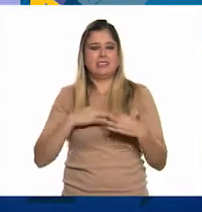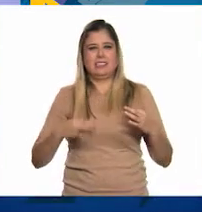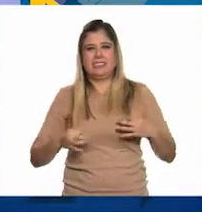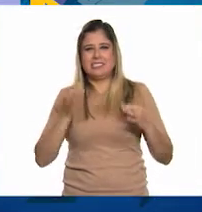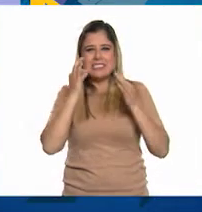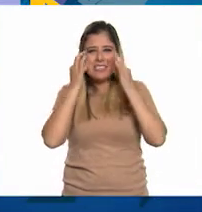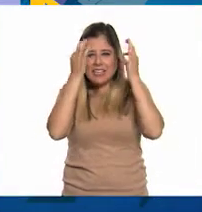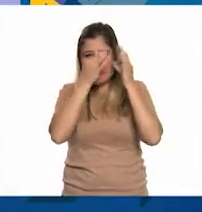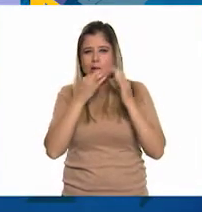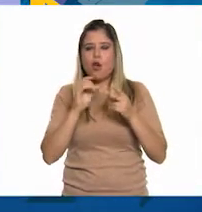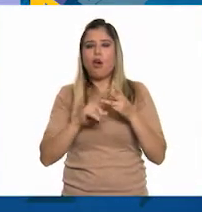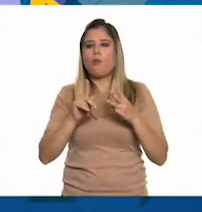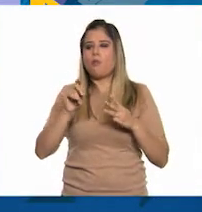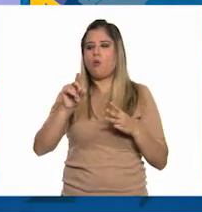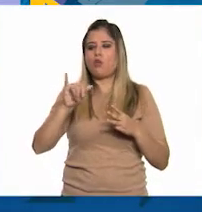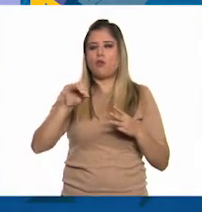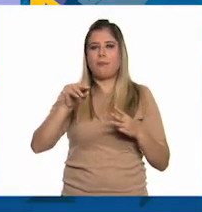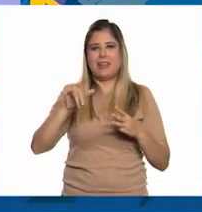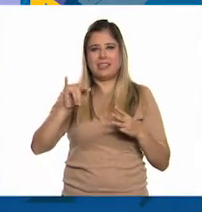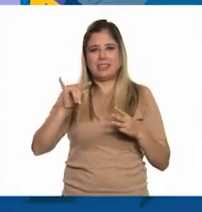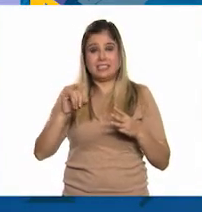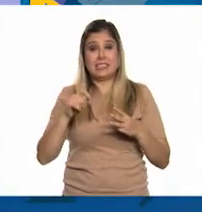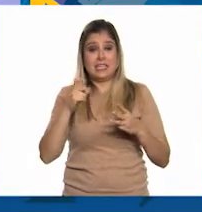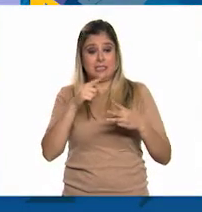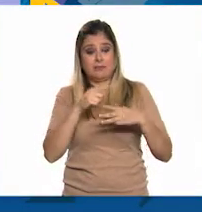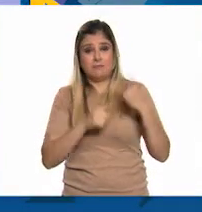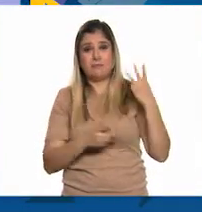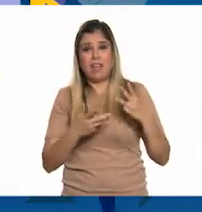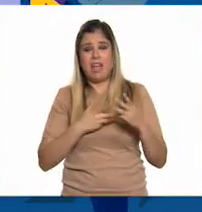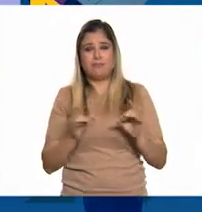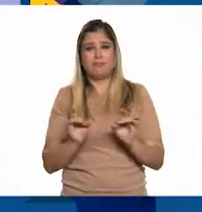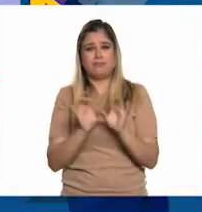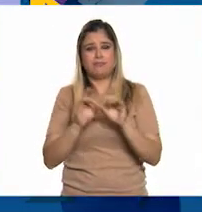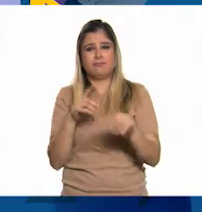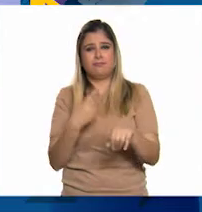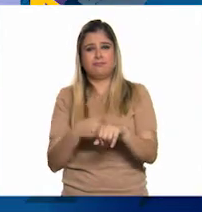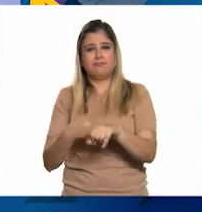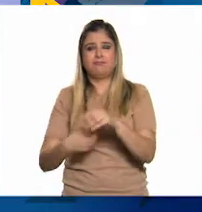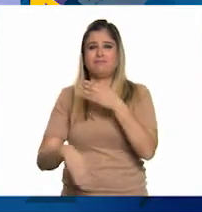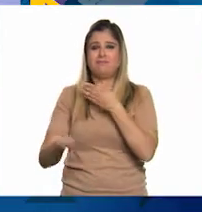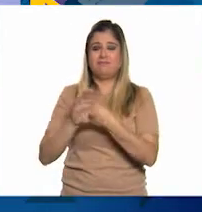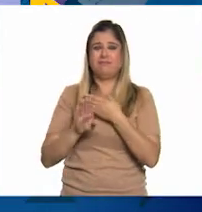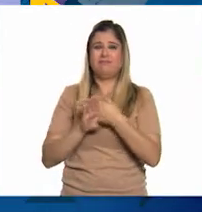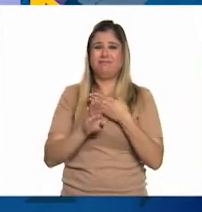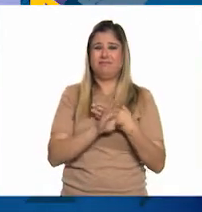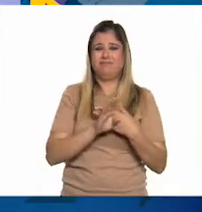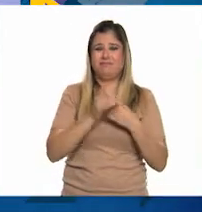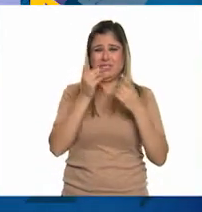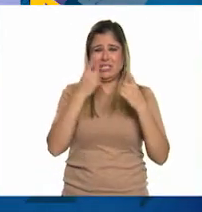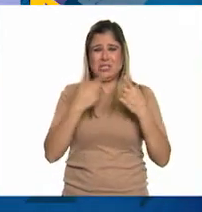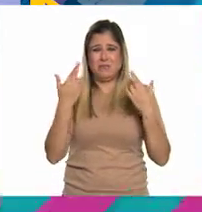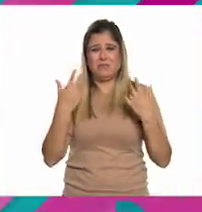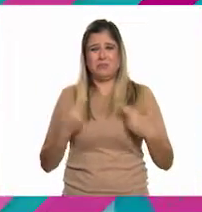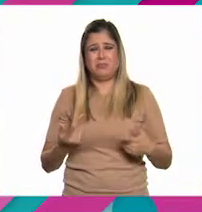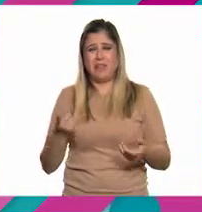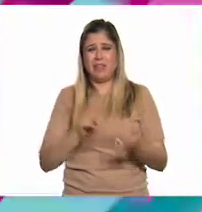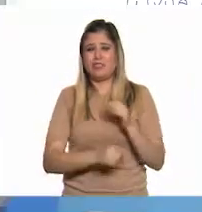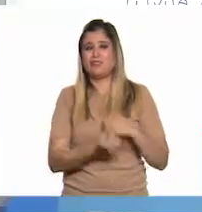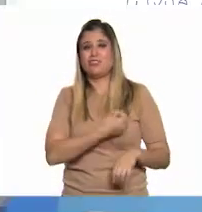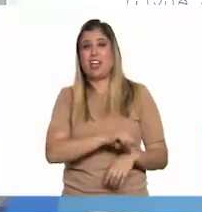o la poliomielitis. Padecimientos que a lo largo de la historia han dañado de forma importante la salud humana.